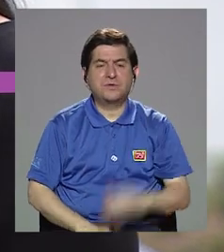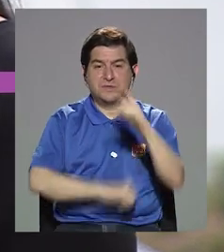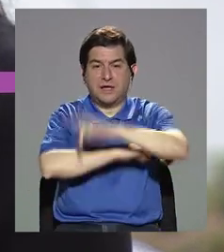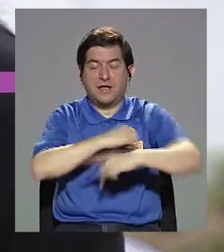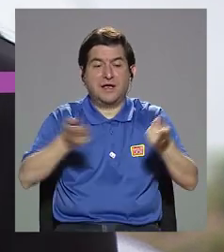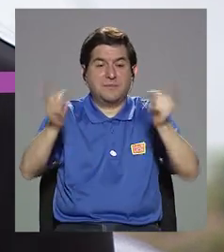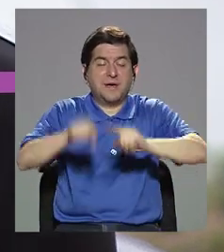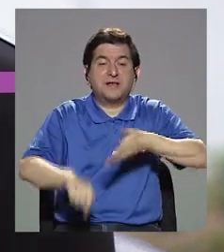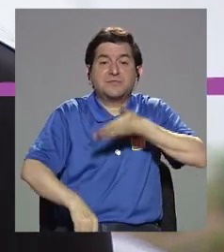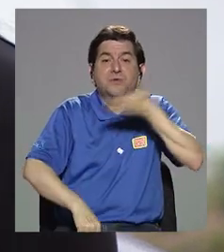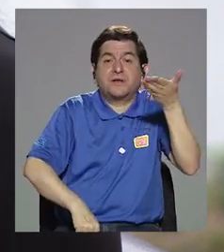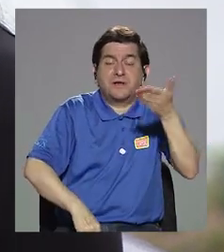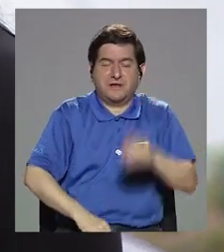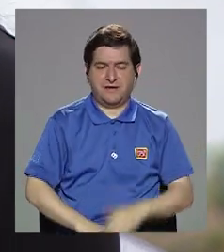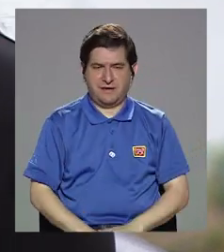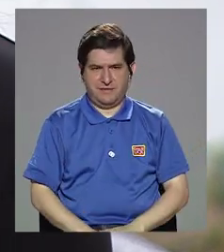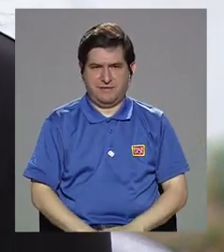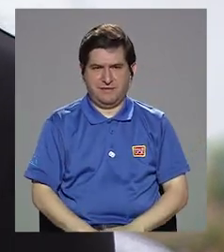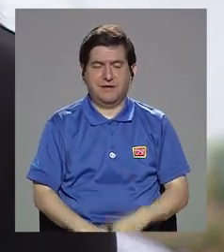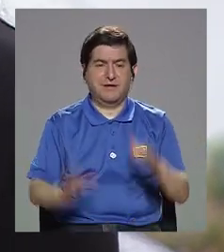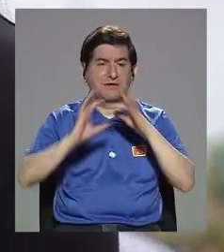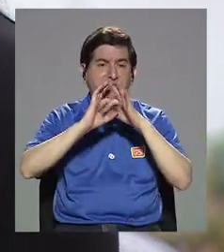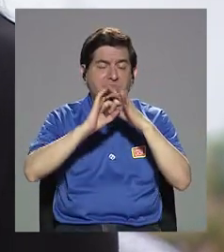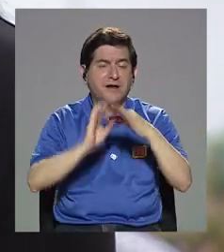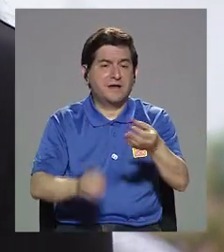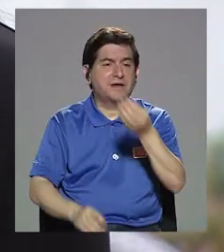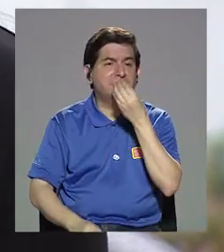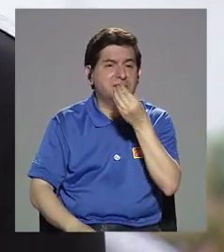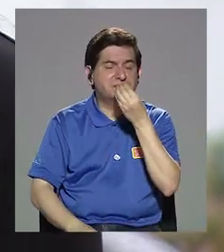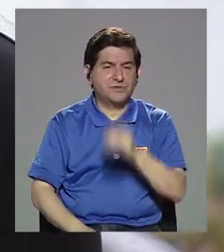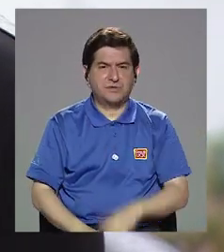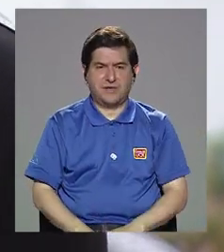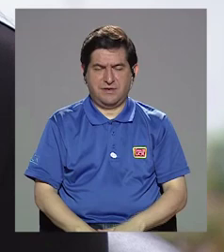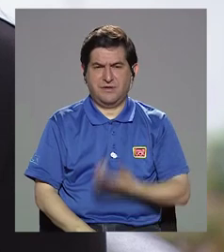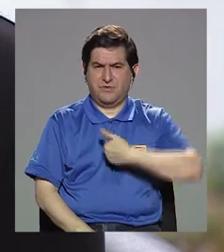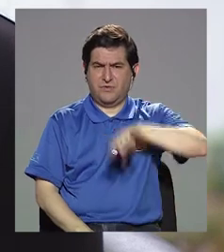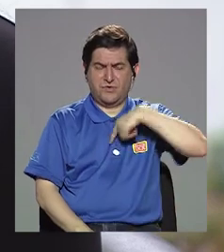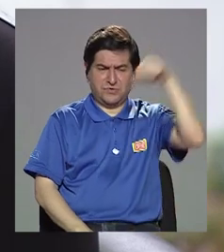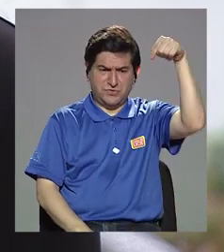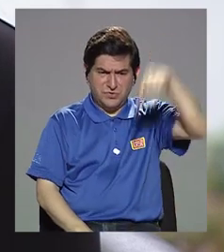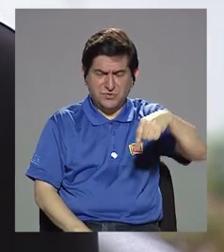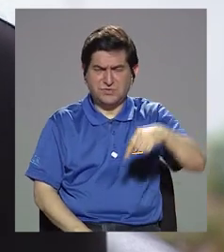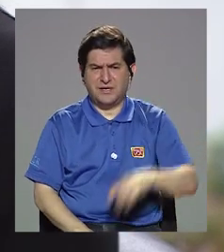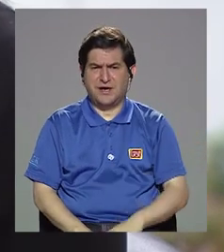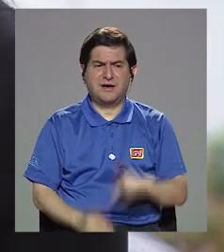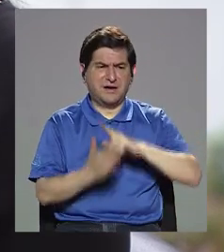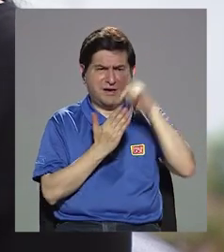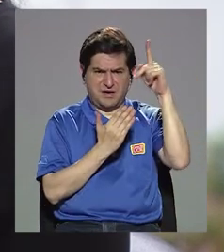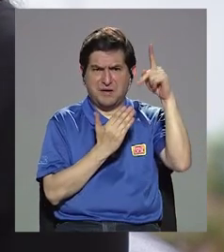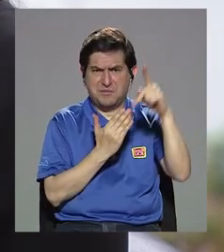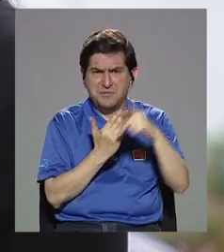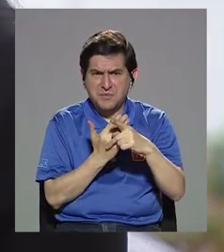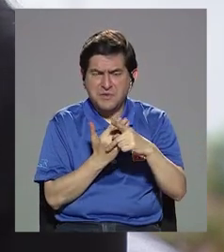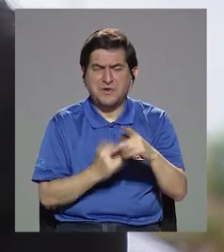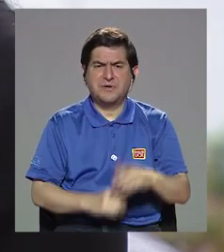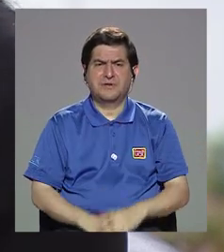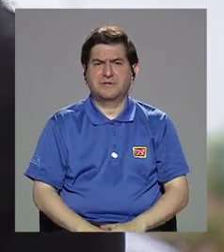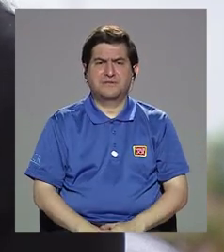nivel país en Costa Rica en relación a la nutrición? Hemos hecho acá un programa